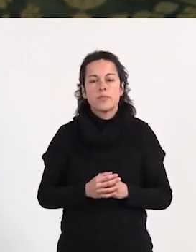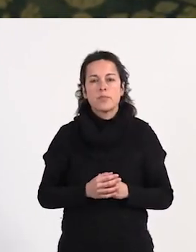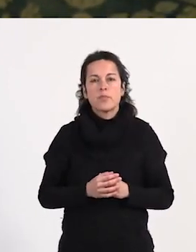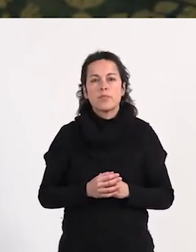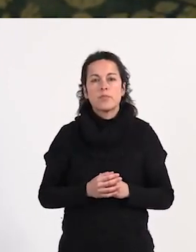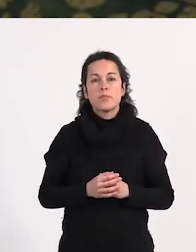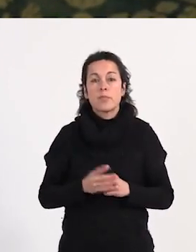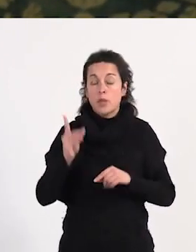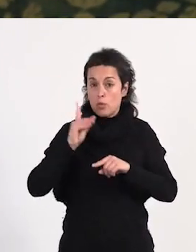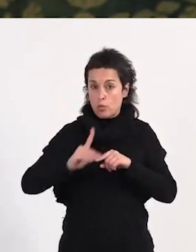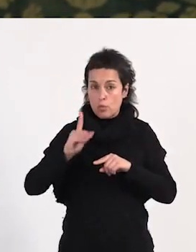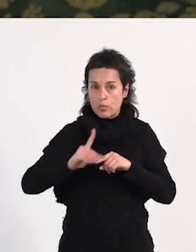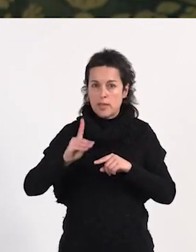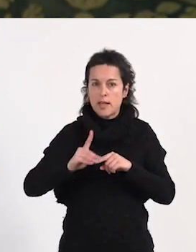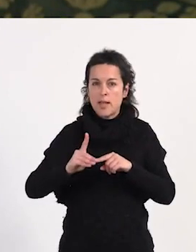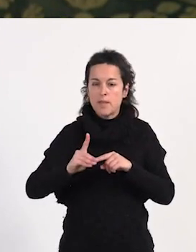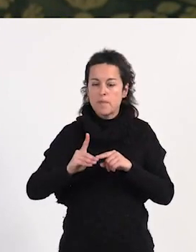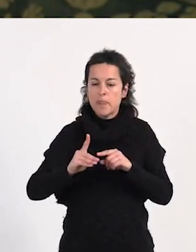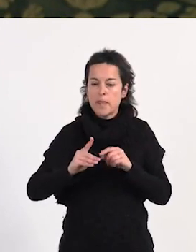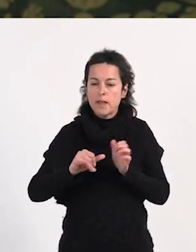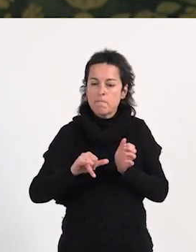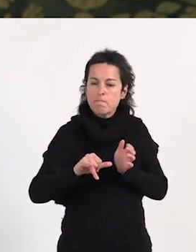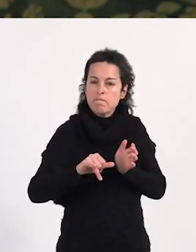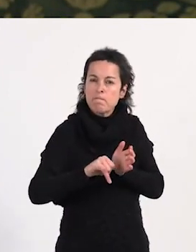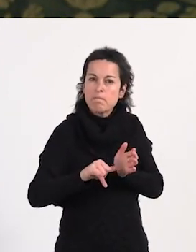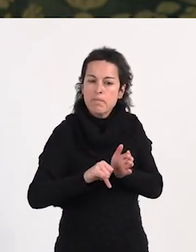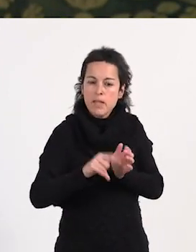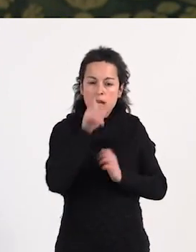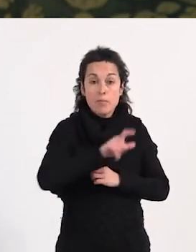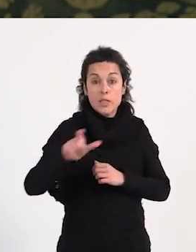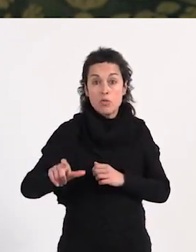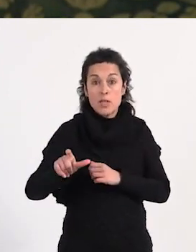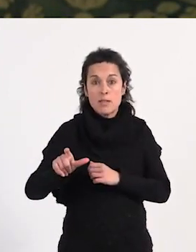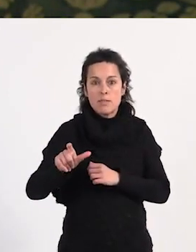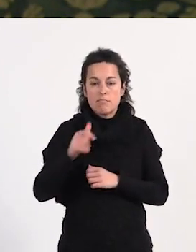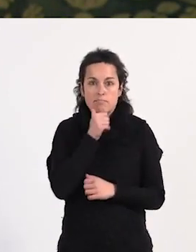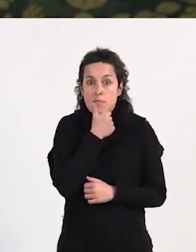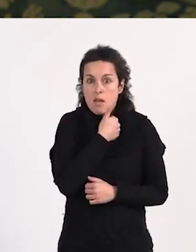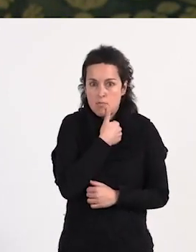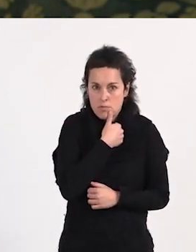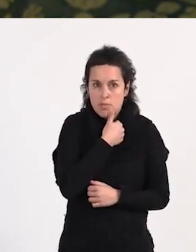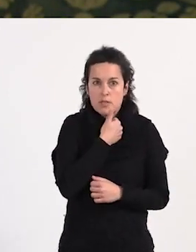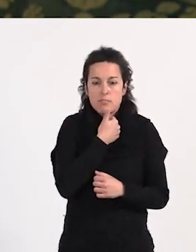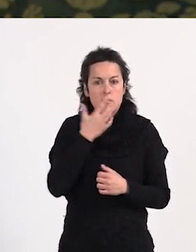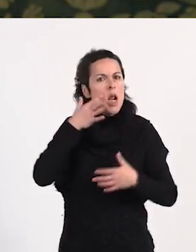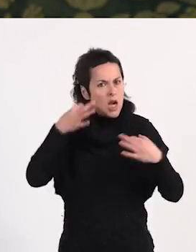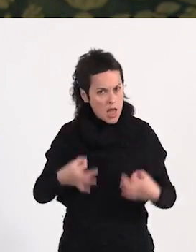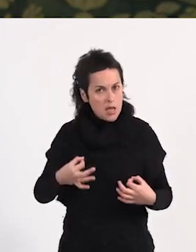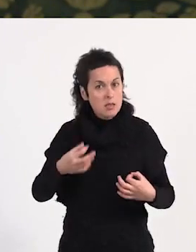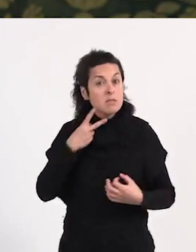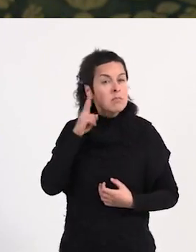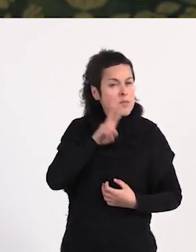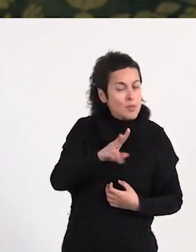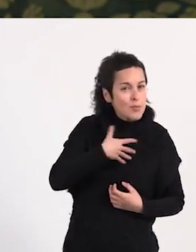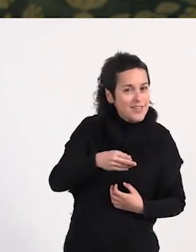No Sigo el Guión es un acercamiento a la vida de personas anónimas, reales, visibles,